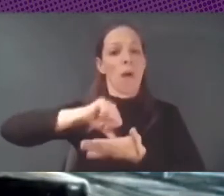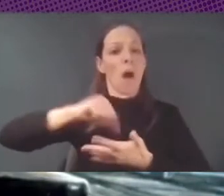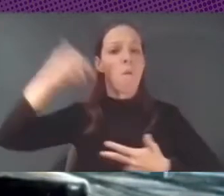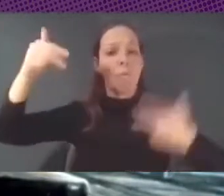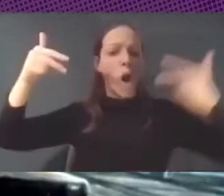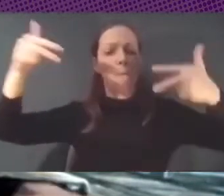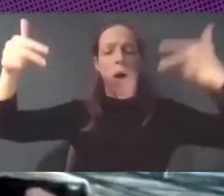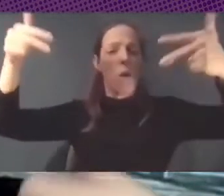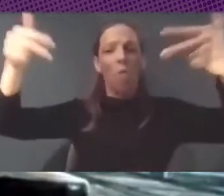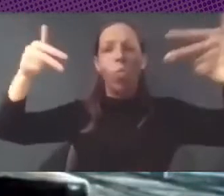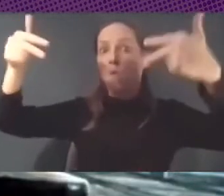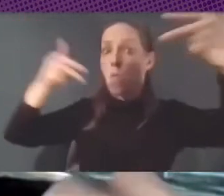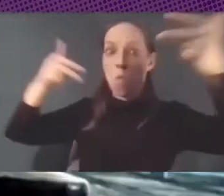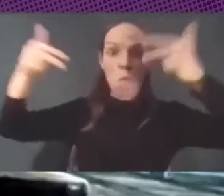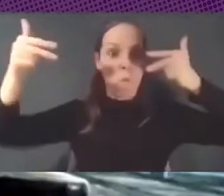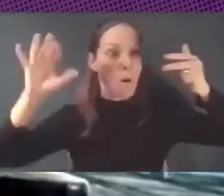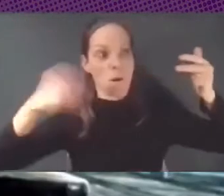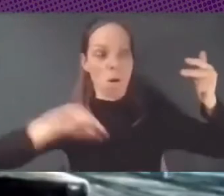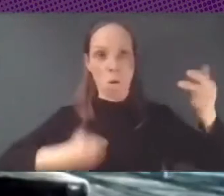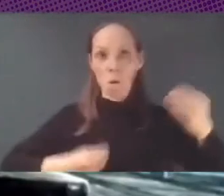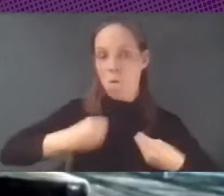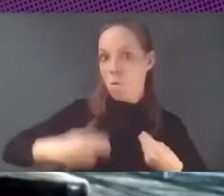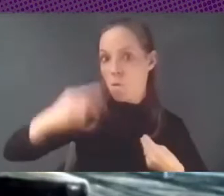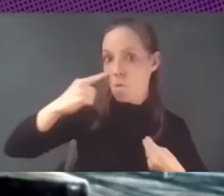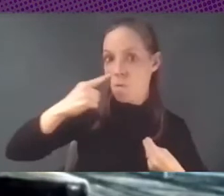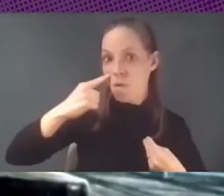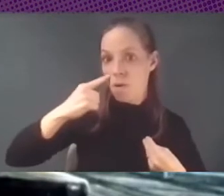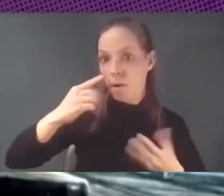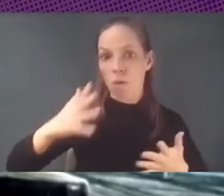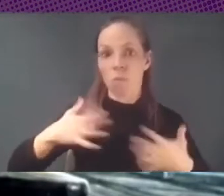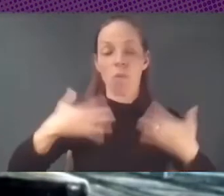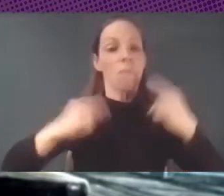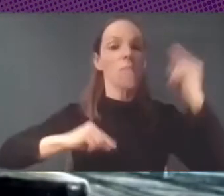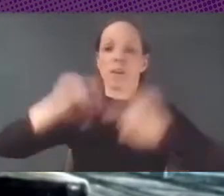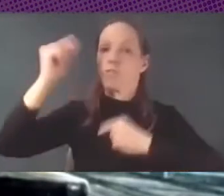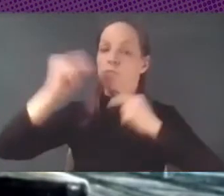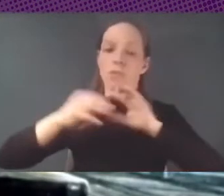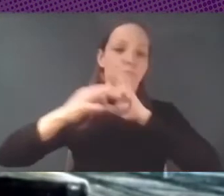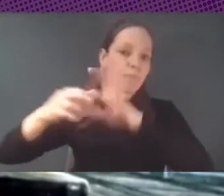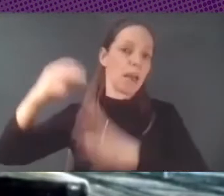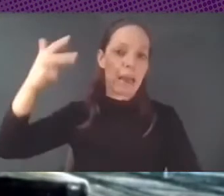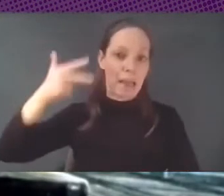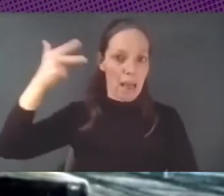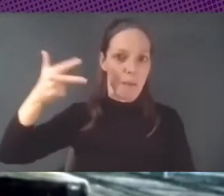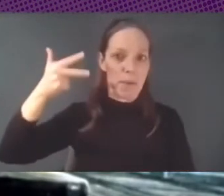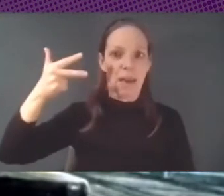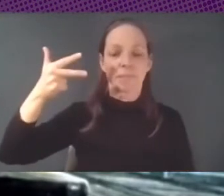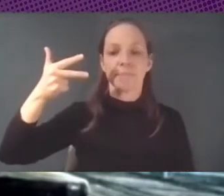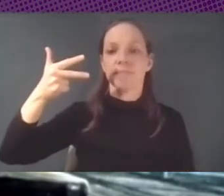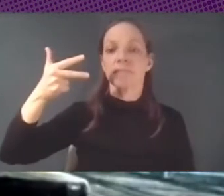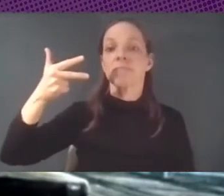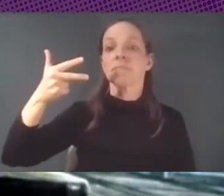es así y entonces de repente el presupuesto va todo por cámaras aunque haya muy pocos estudios que miden